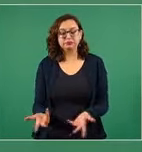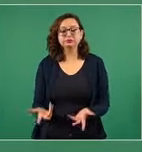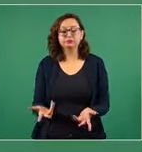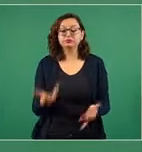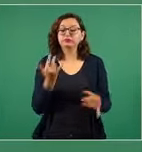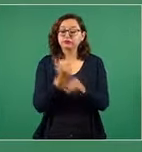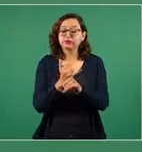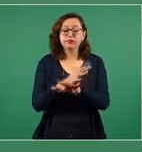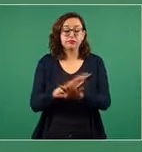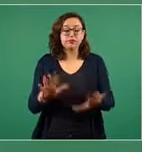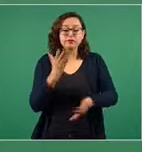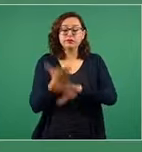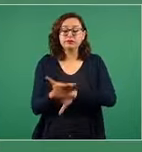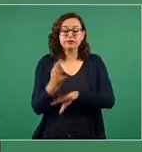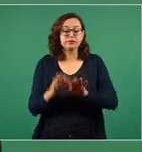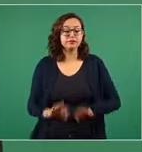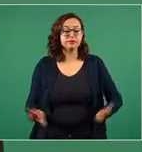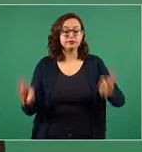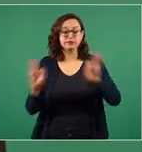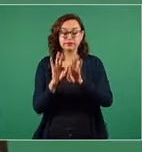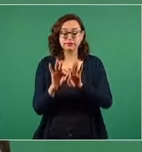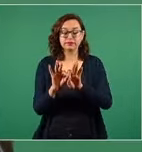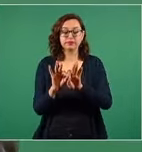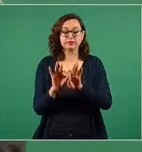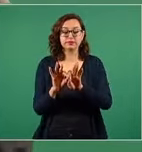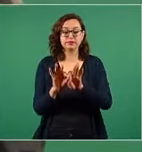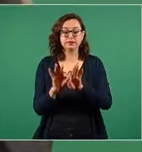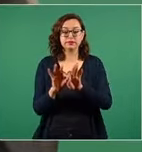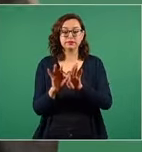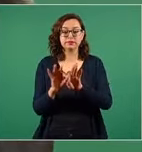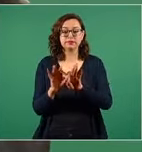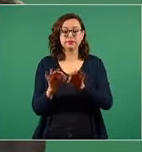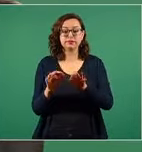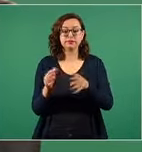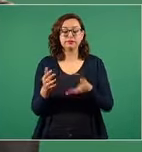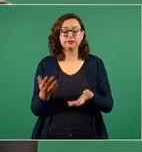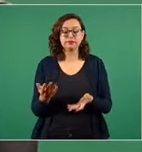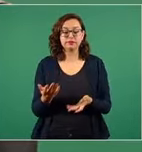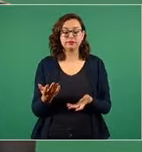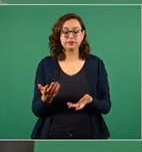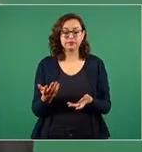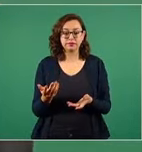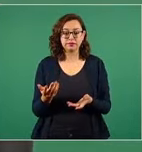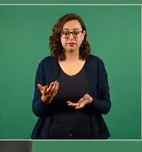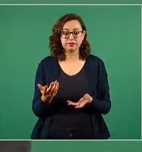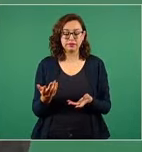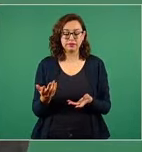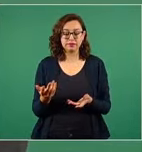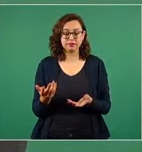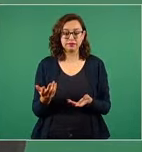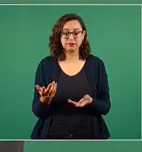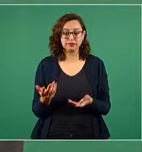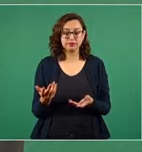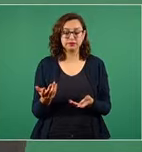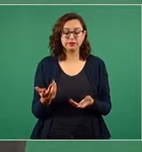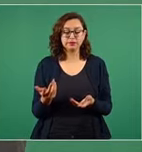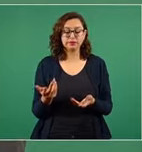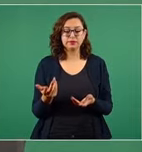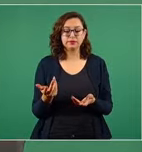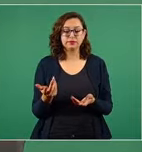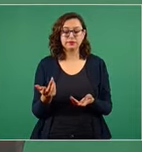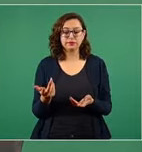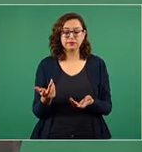importantísimo se está bajando el costo de